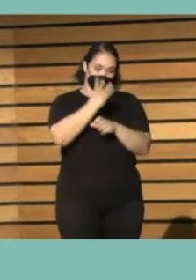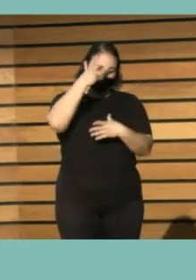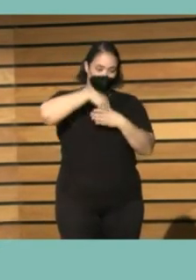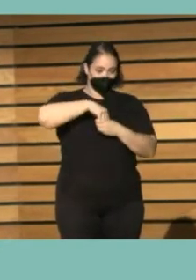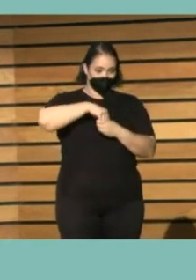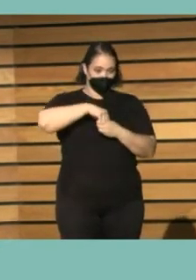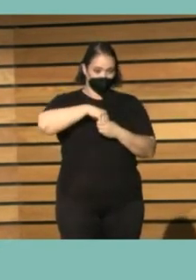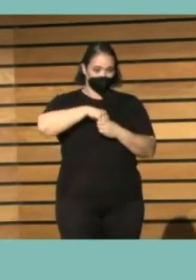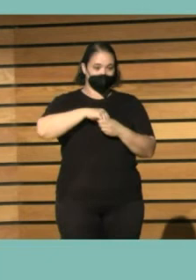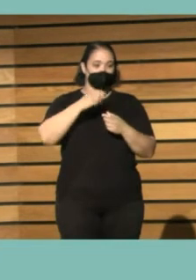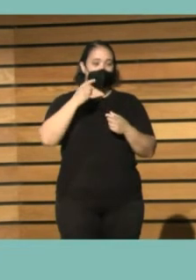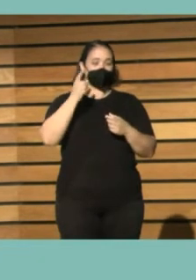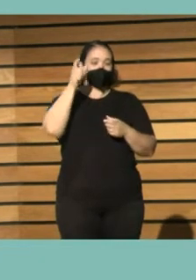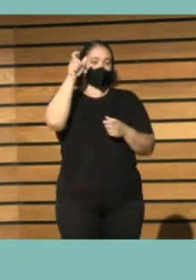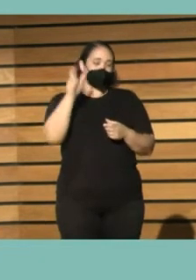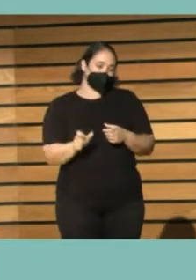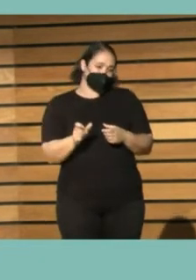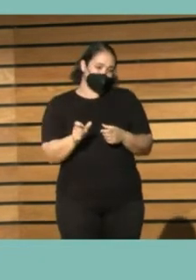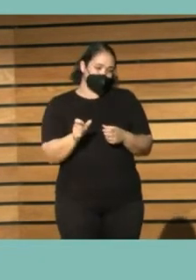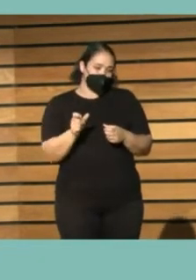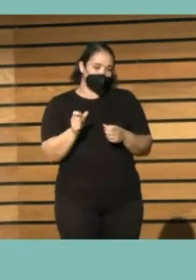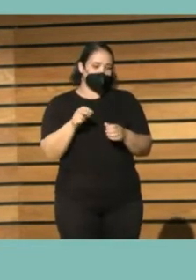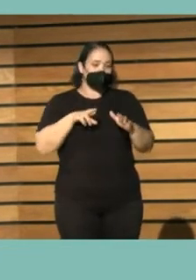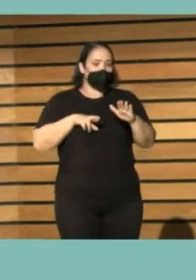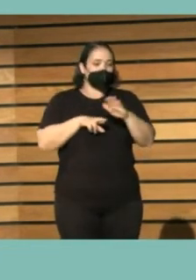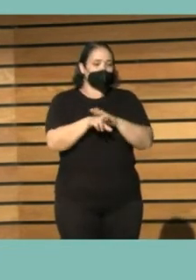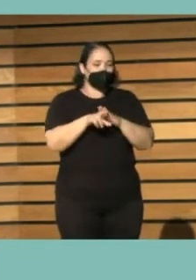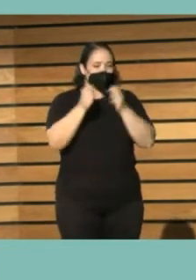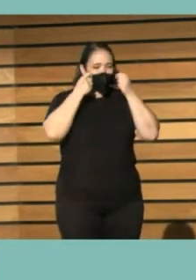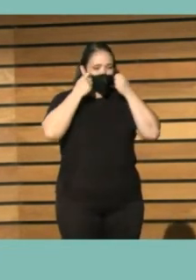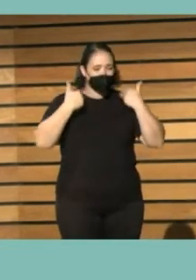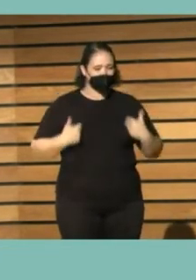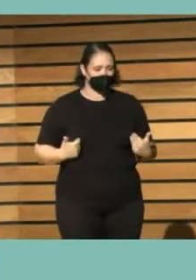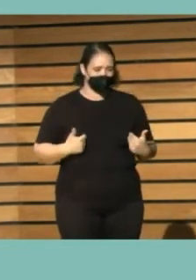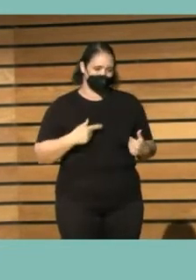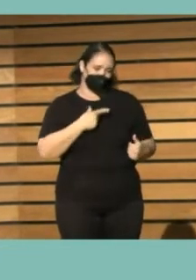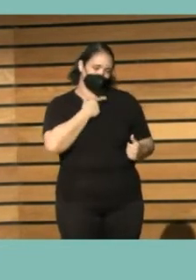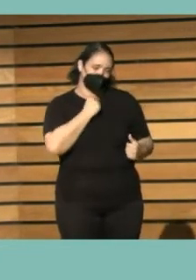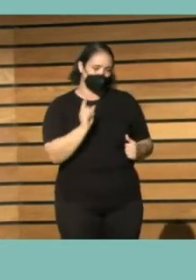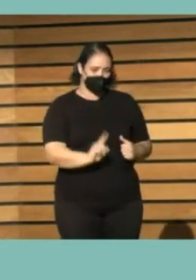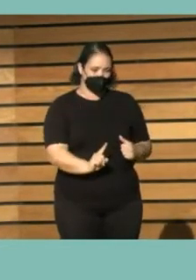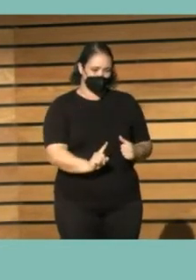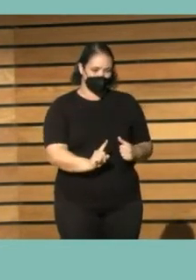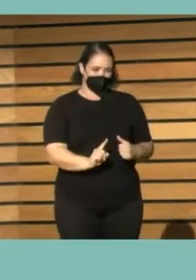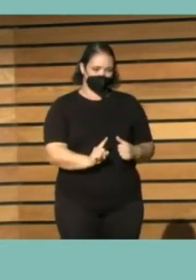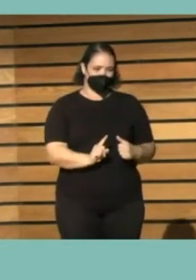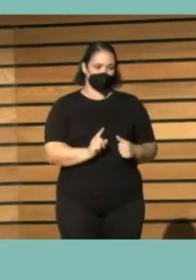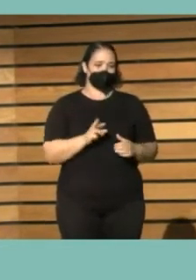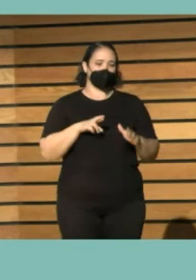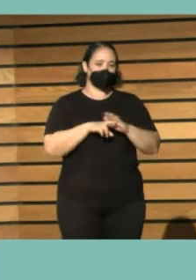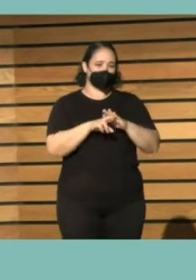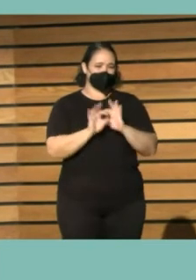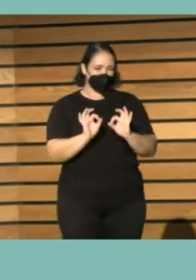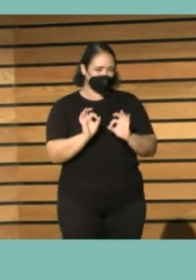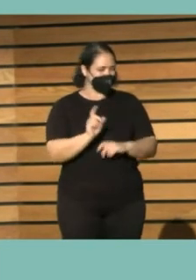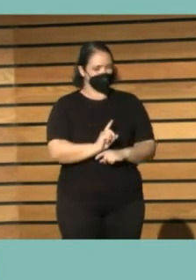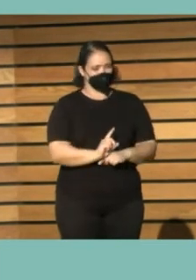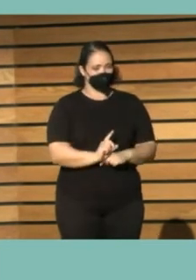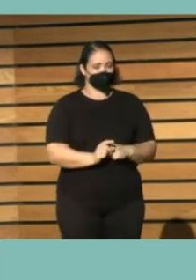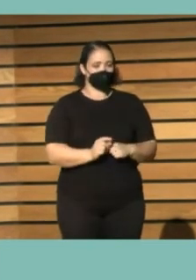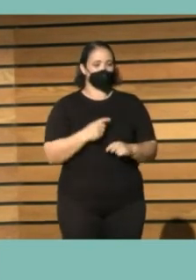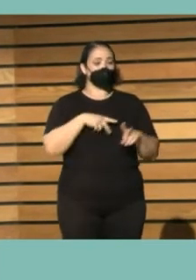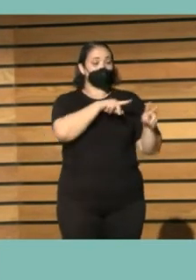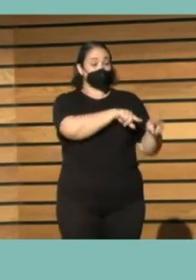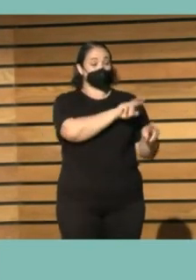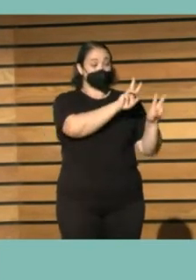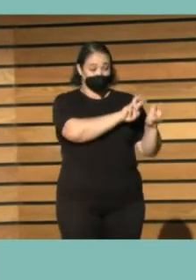personal que a mí no me gusta llamar recursos humanos porque somos algo más que un recurso y y es un